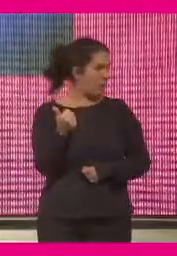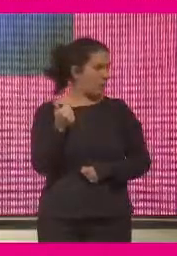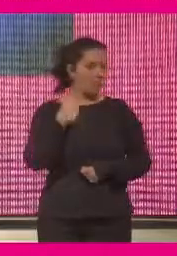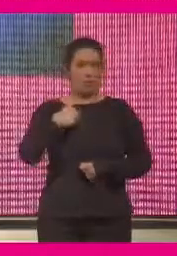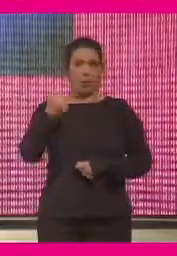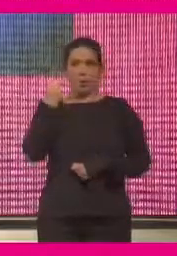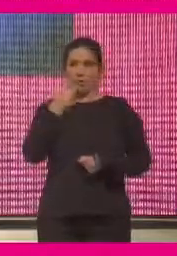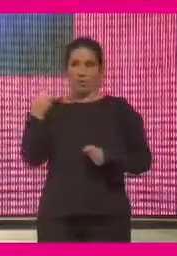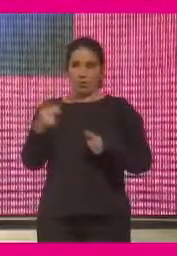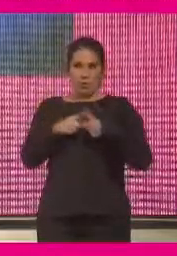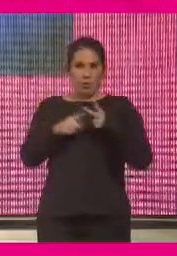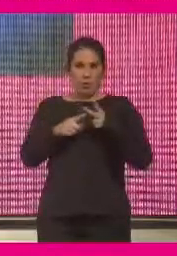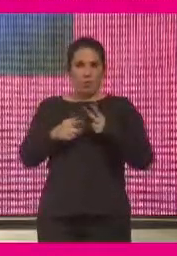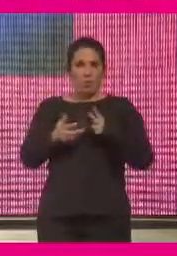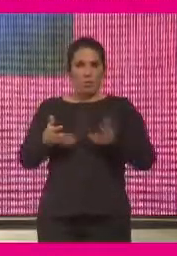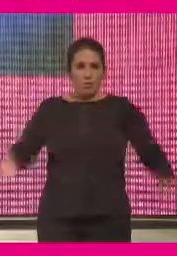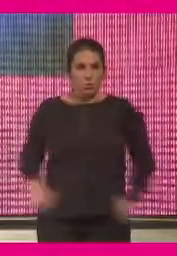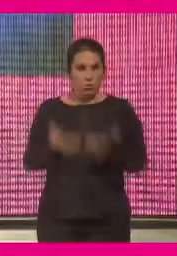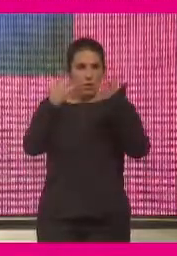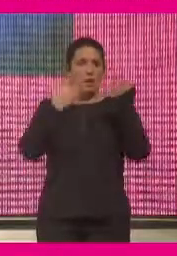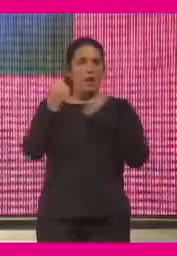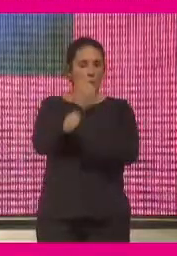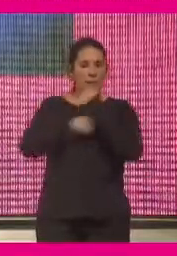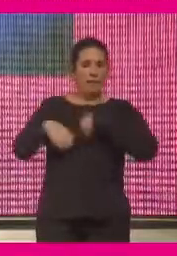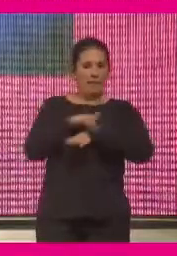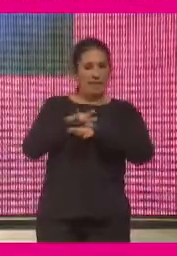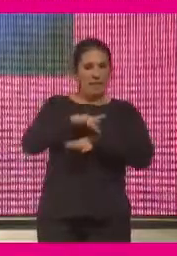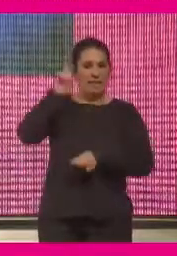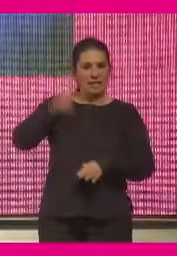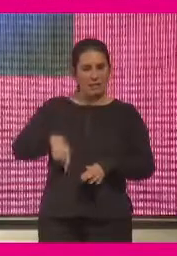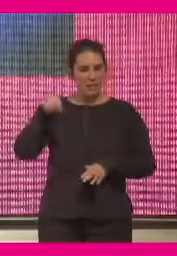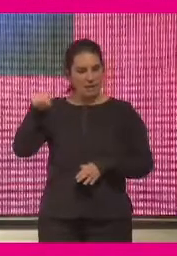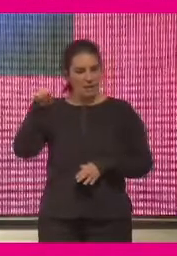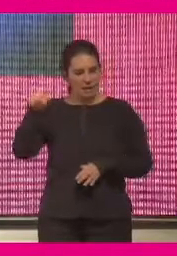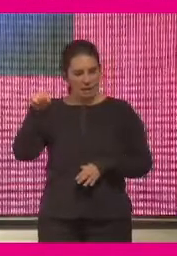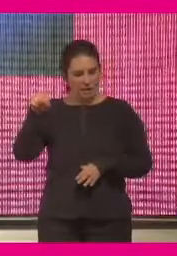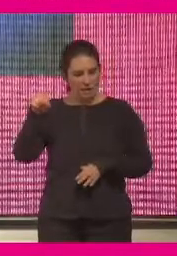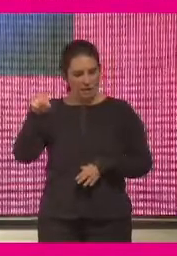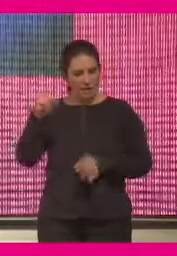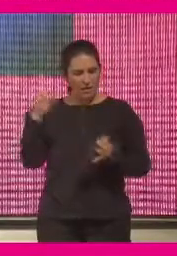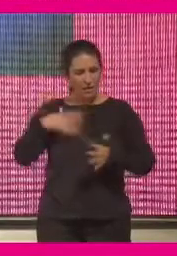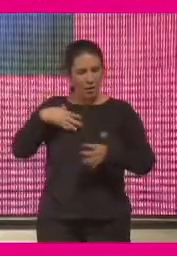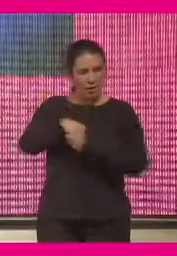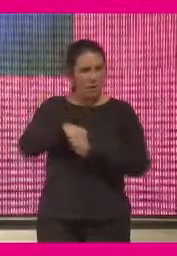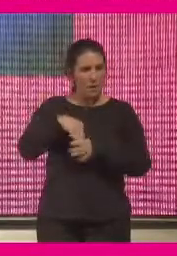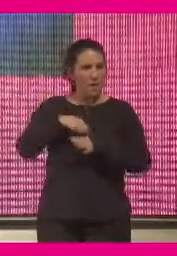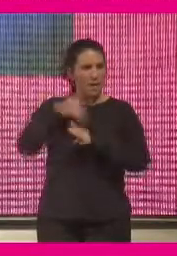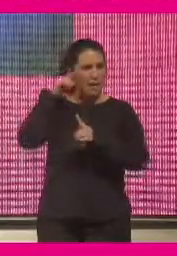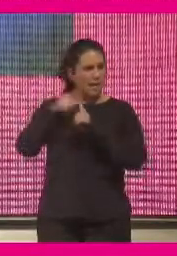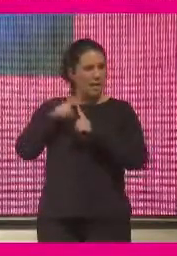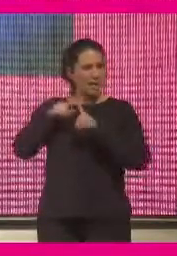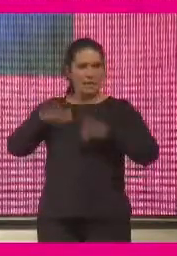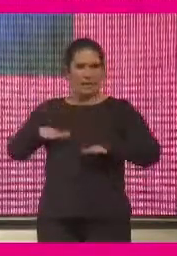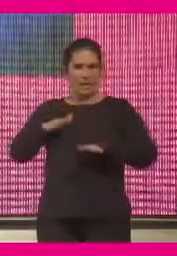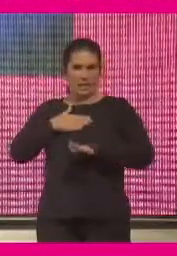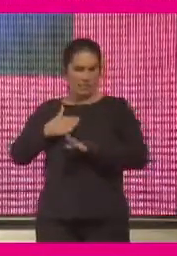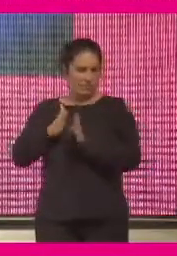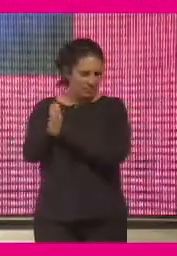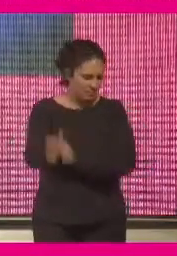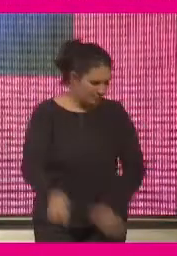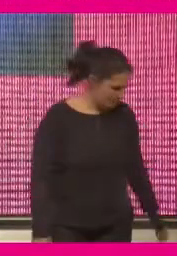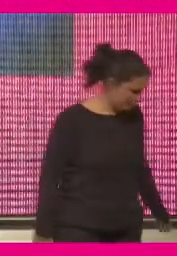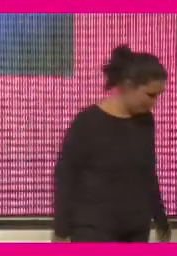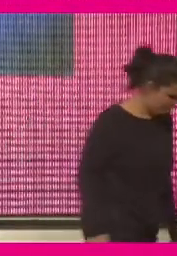palancas de futuro en nuestro país, una economía digital y verde, pero que debe ser inclusiva para que nadie se quede atrás. Muchas gracias.